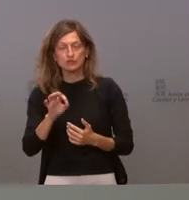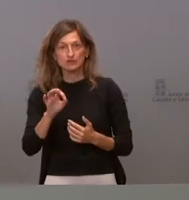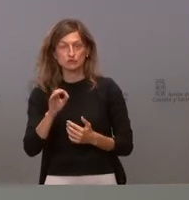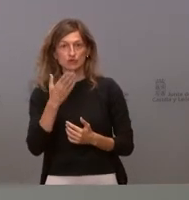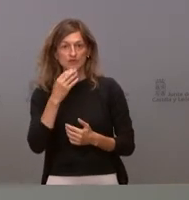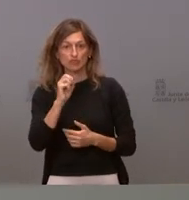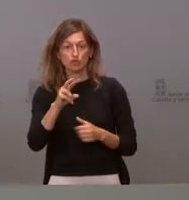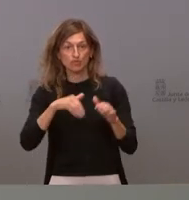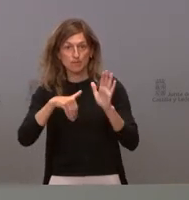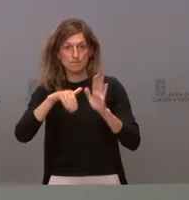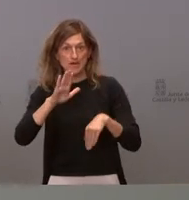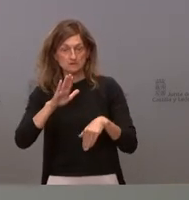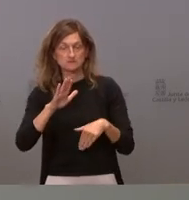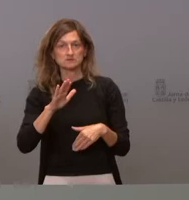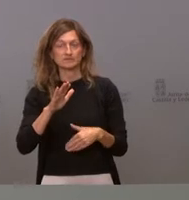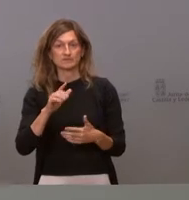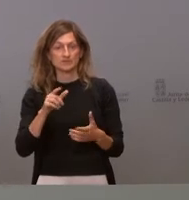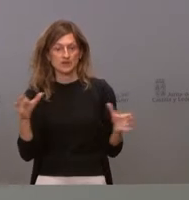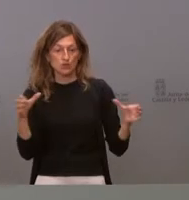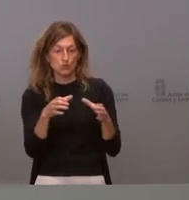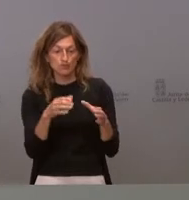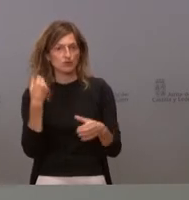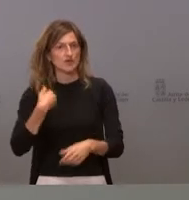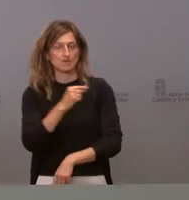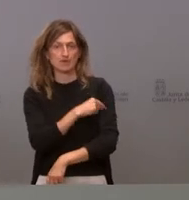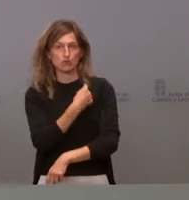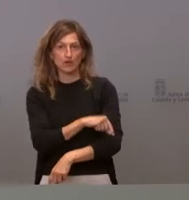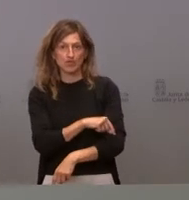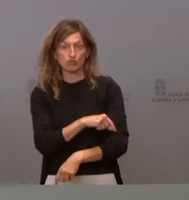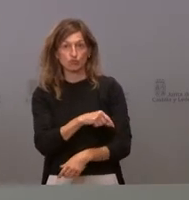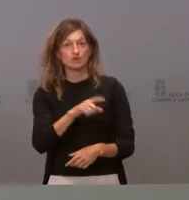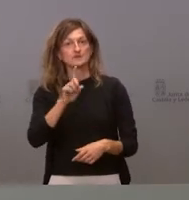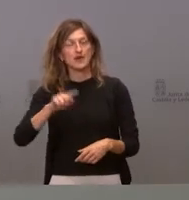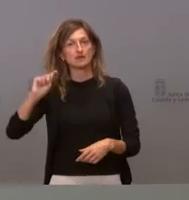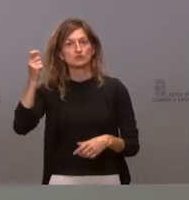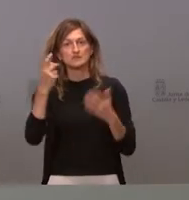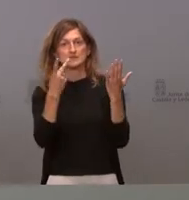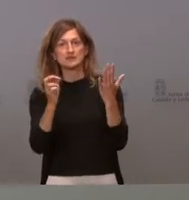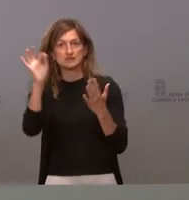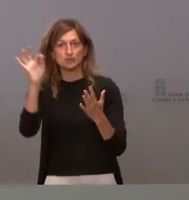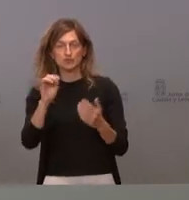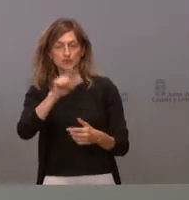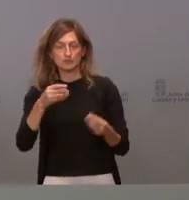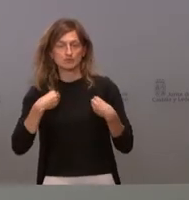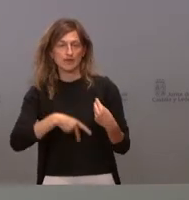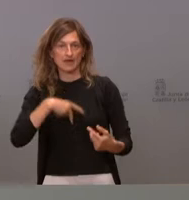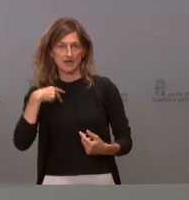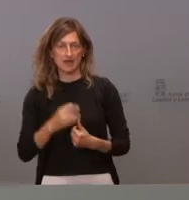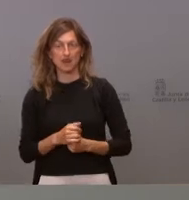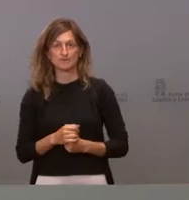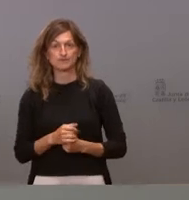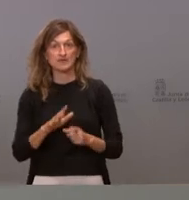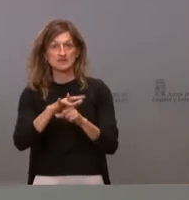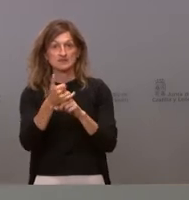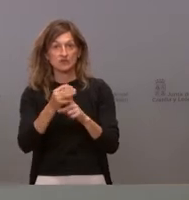12 años, es decir, de población diana que ya está vacunado, pero ya hemos conseguido el 70% de la población general. En cuanto a la